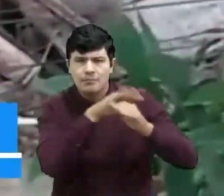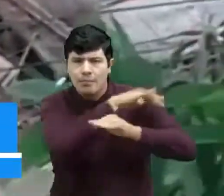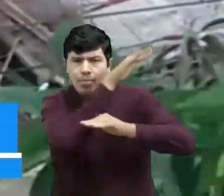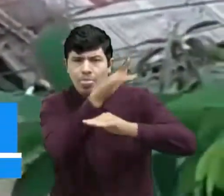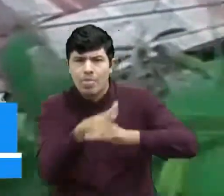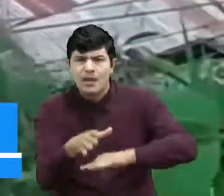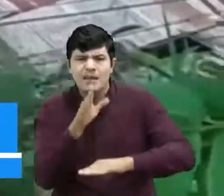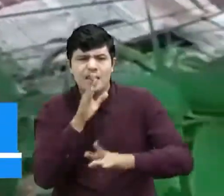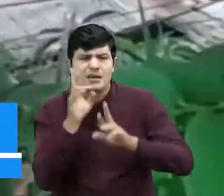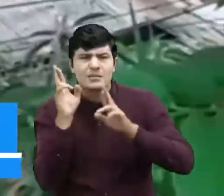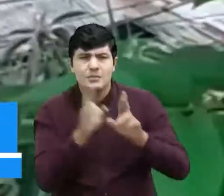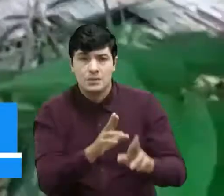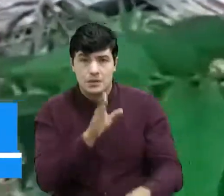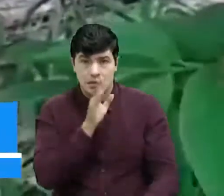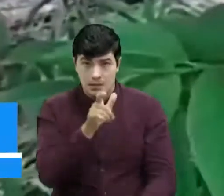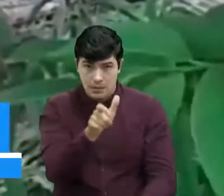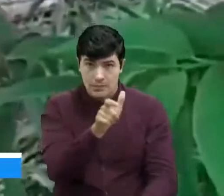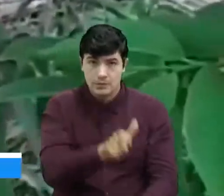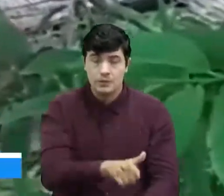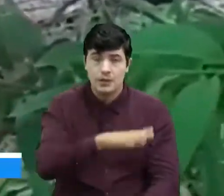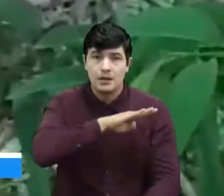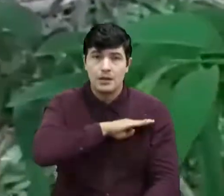¿Quién responderá a la administración?